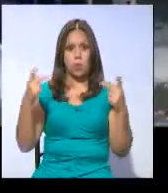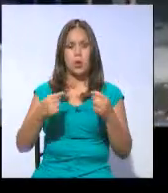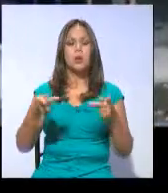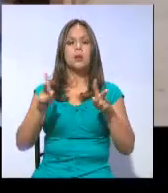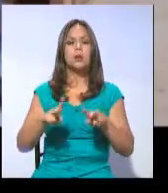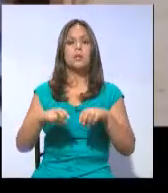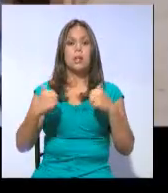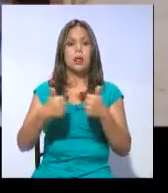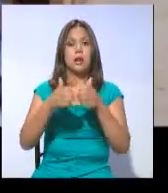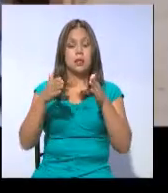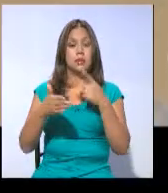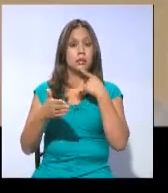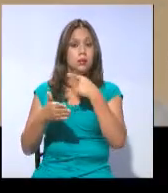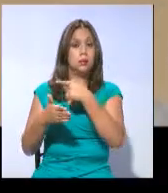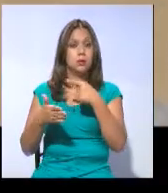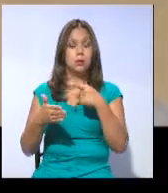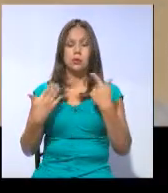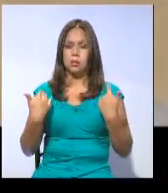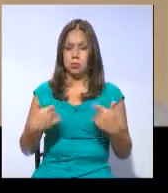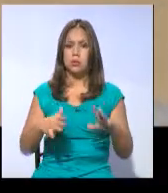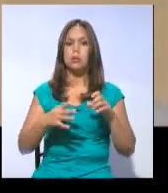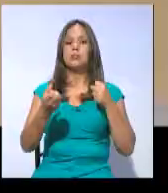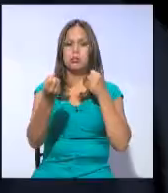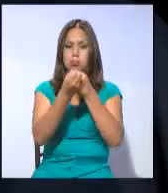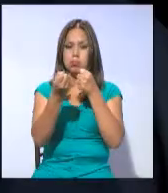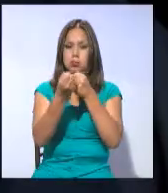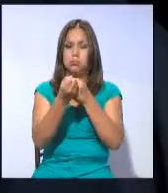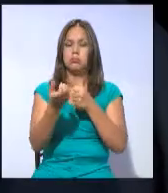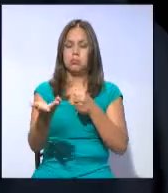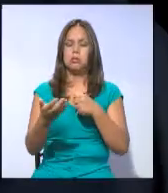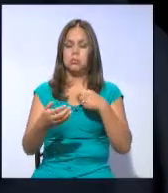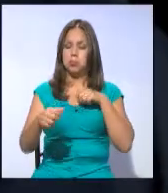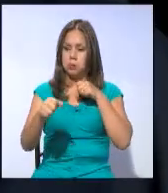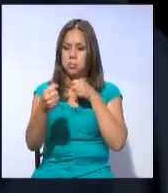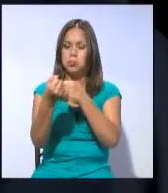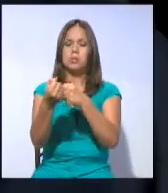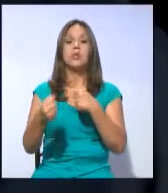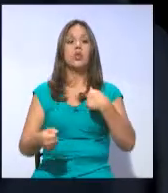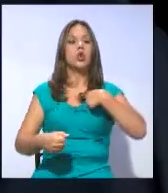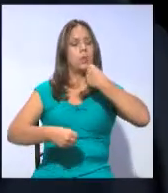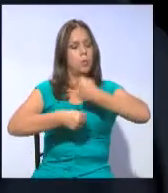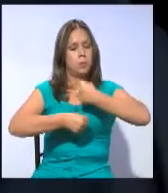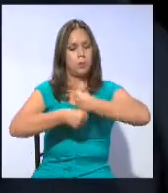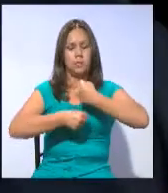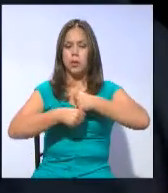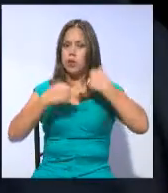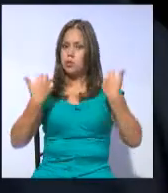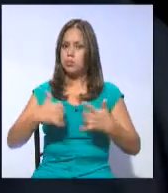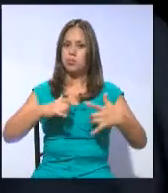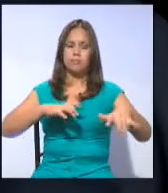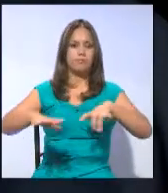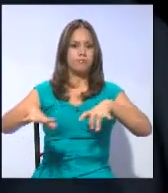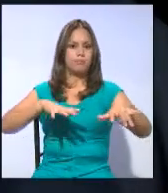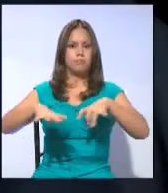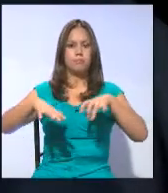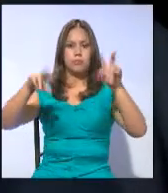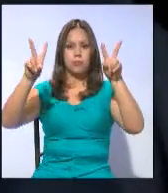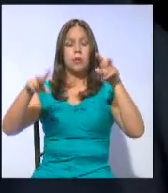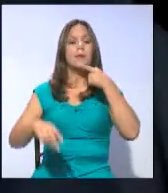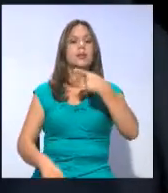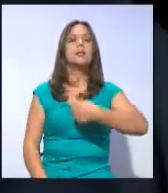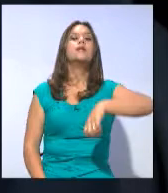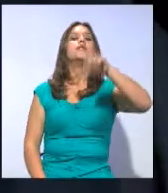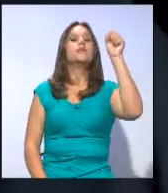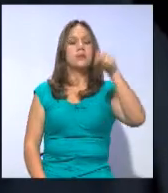legisladora manifestó que ella se encuentra a favor de la misma. Yo voy a trabajar activamente en el sí para